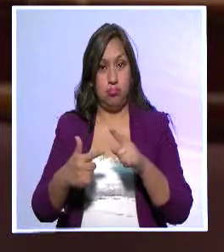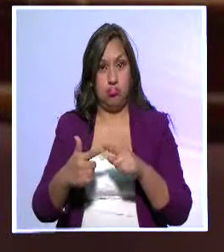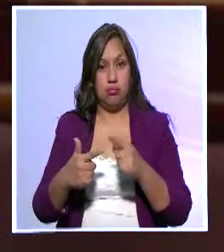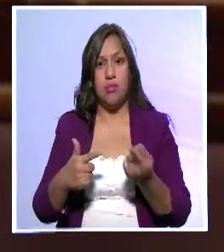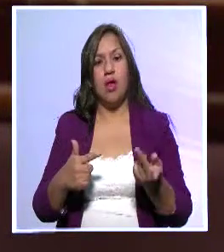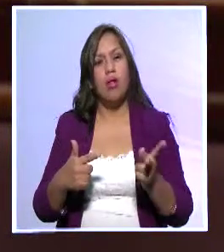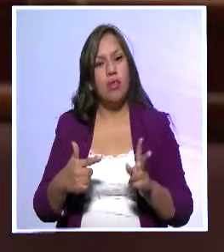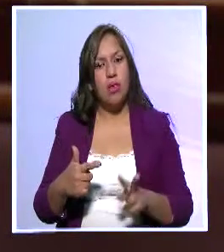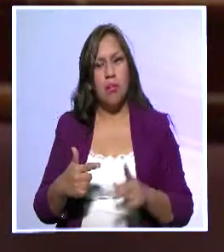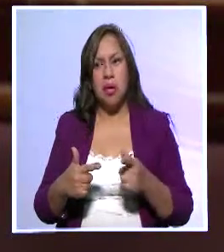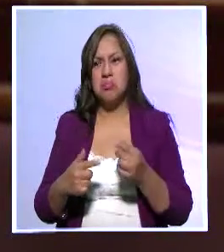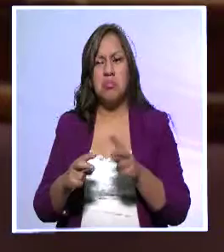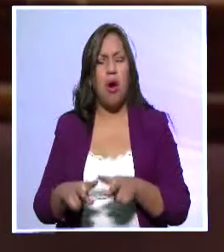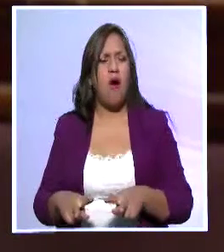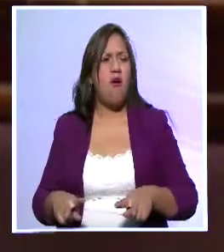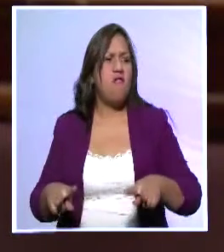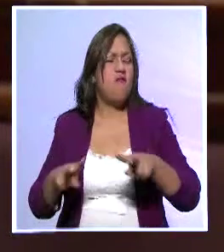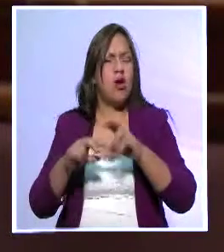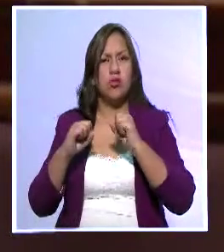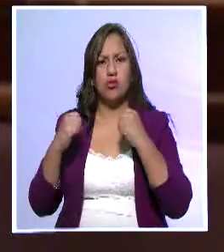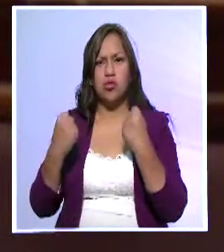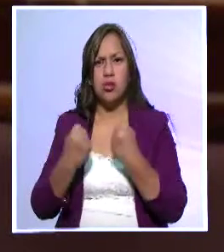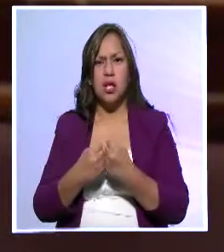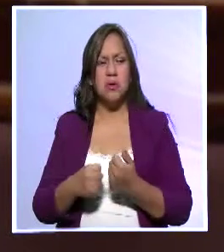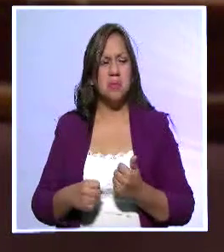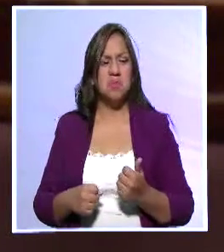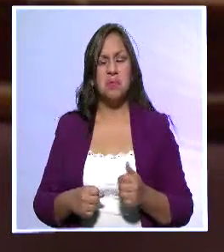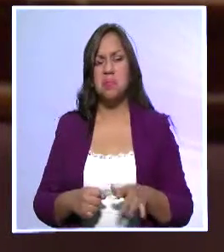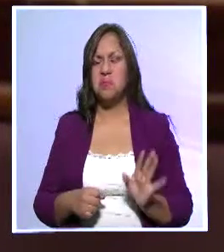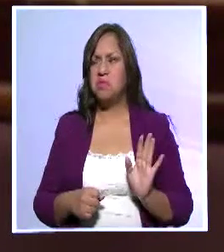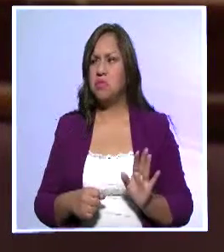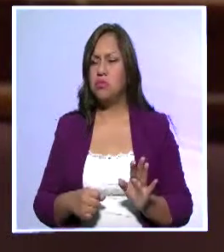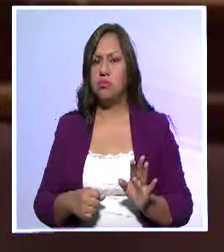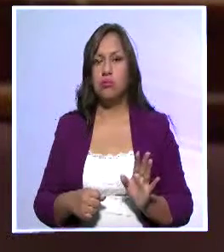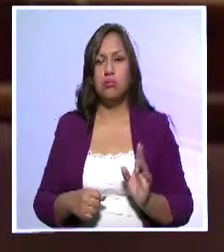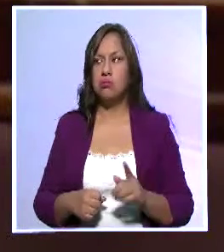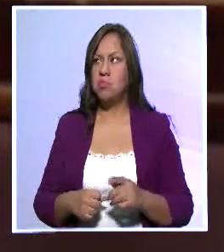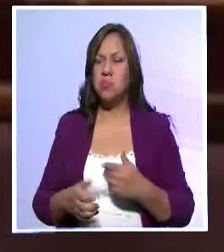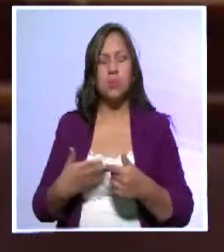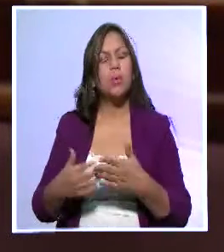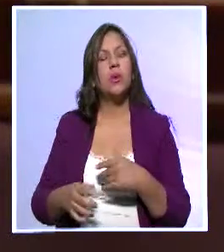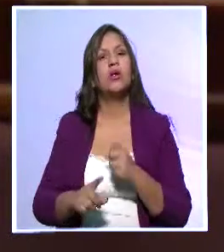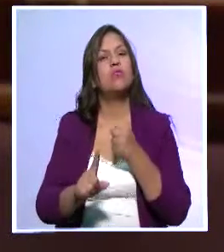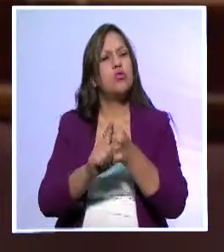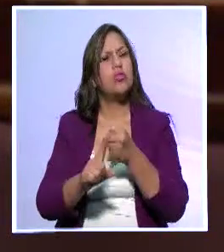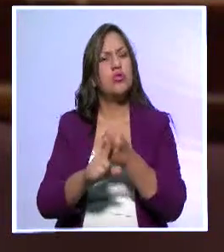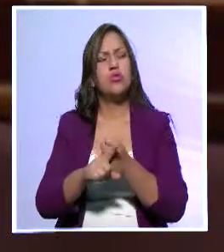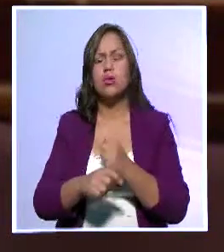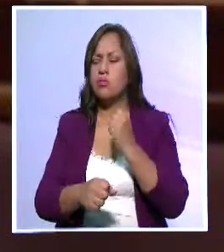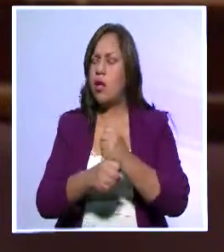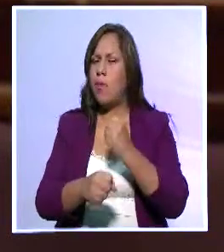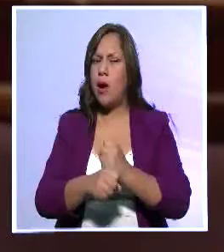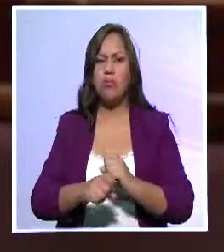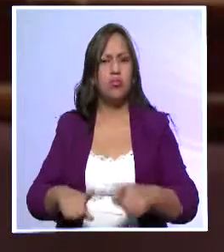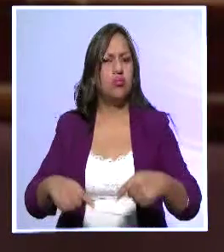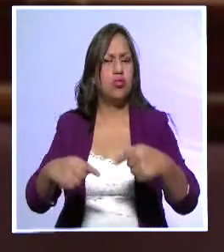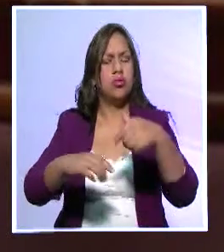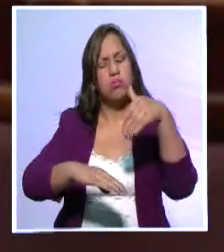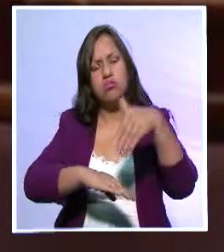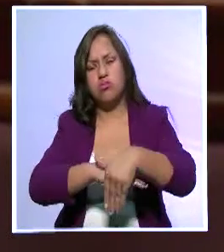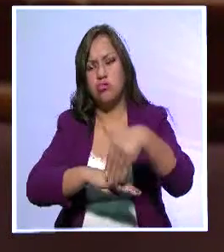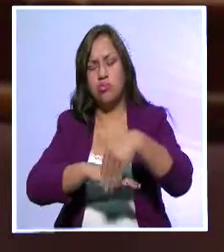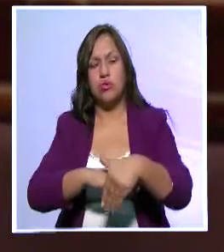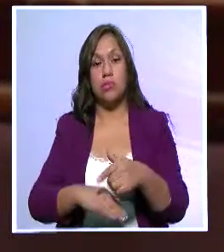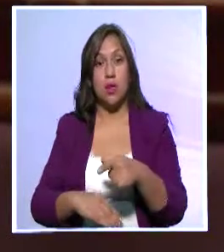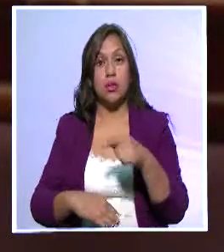valoración de la sociedad, del trabajo que realizamos, están ahí día a día. Ahora, ¿qué es lo que está demandando este colectivo profesional?